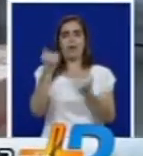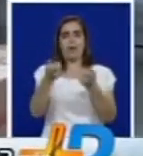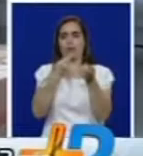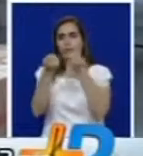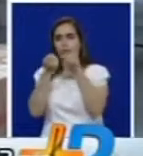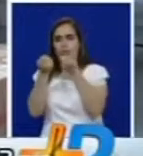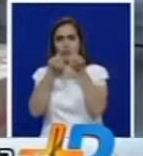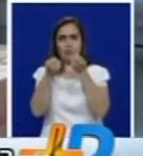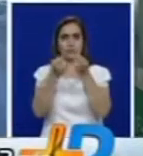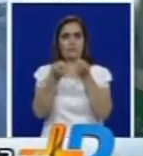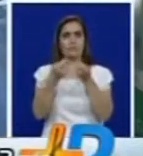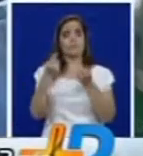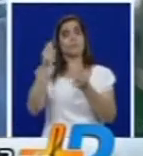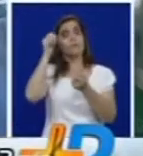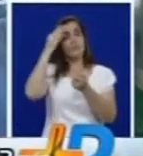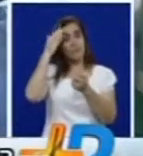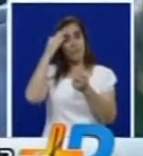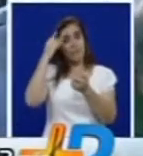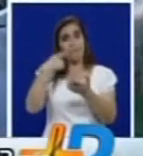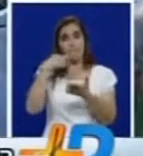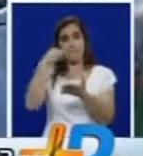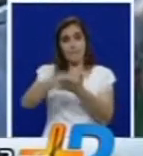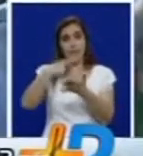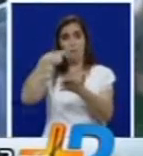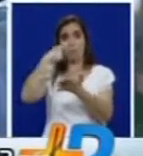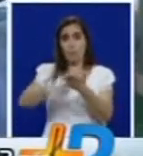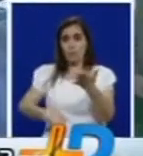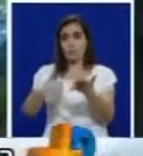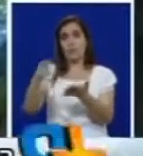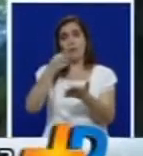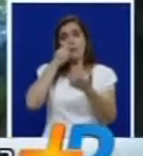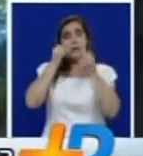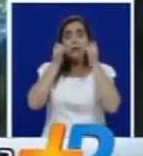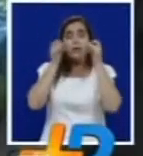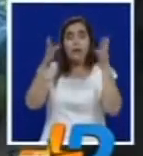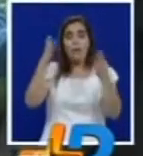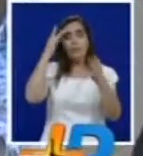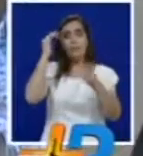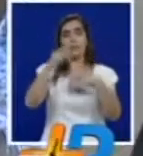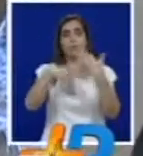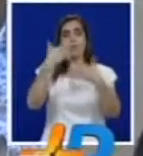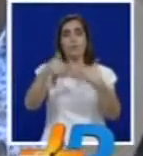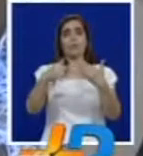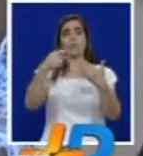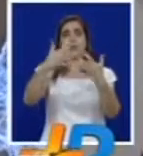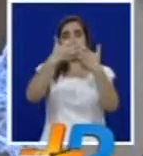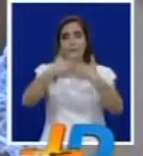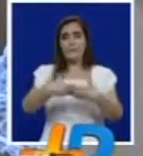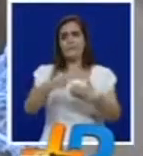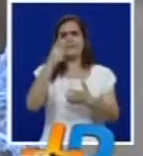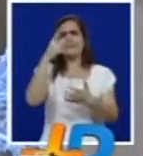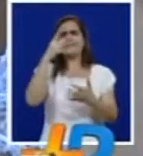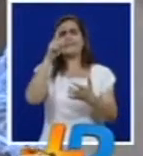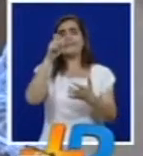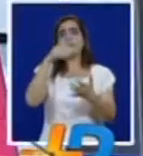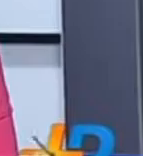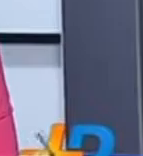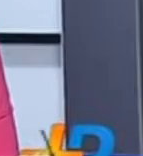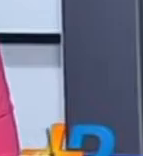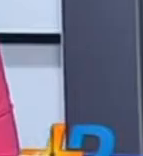controles. El contrabando es un delito que está afectando a la industria nacional y al empleo. Se estima que supera los 6 mil millones de dólares al año.